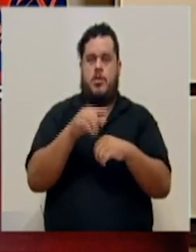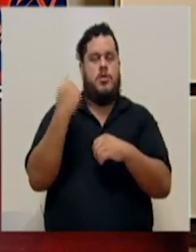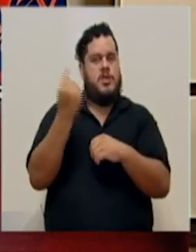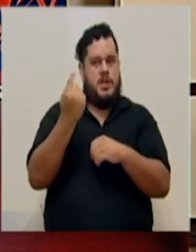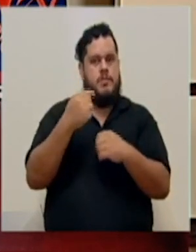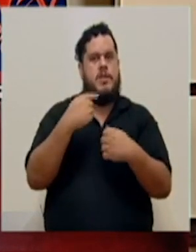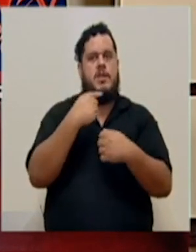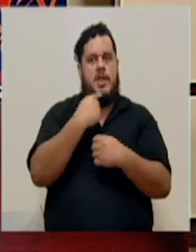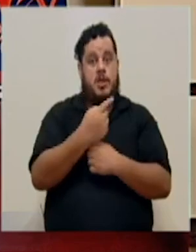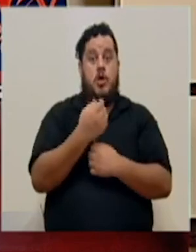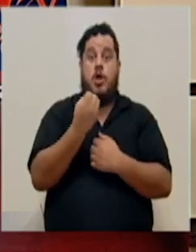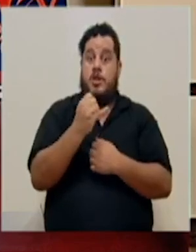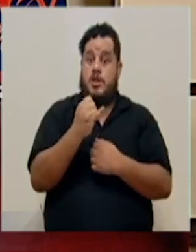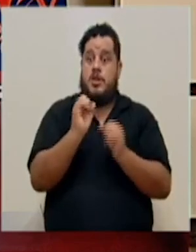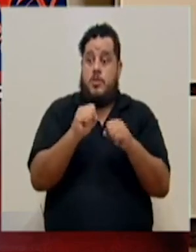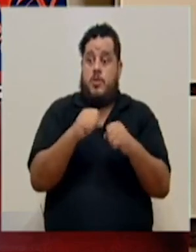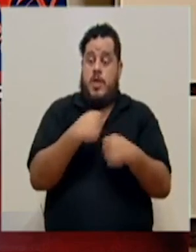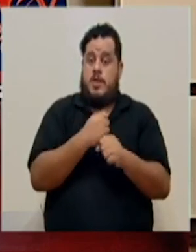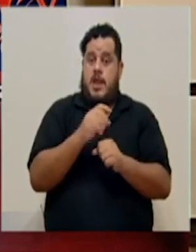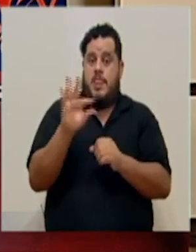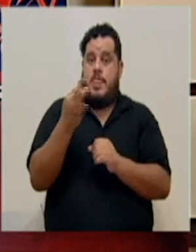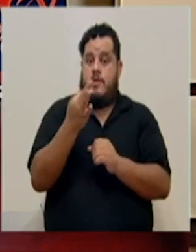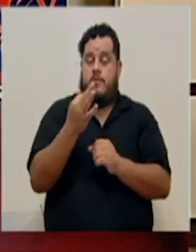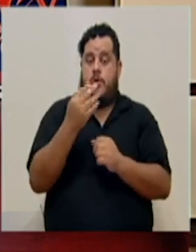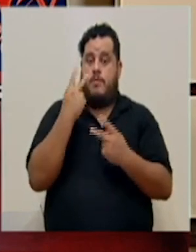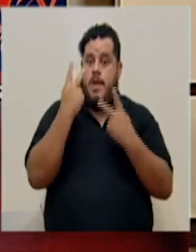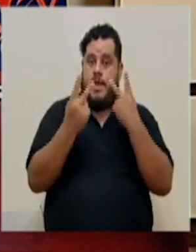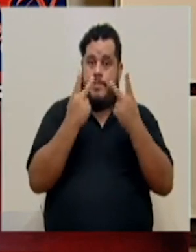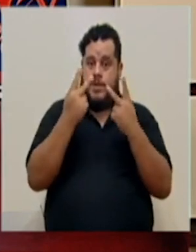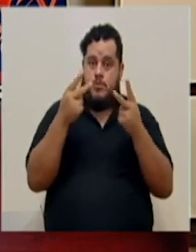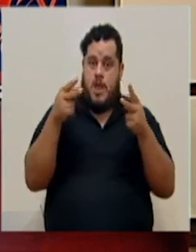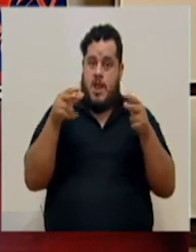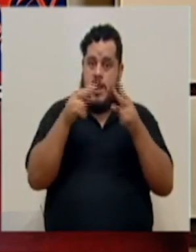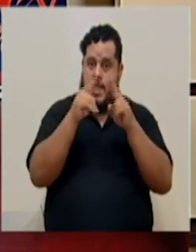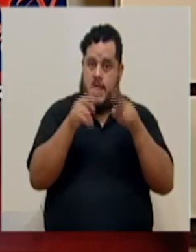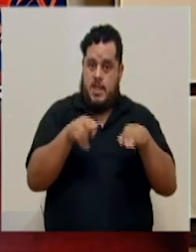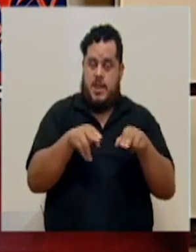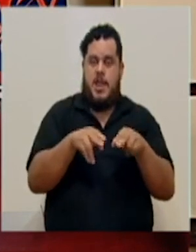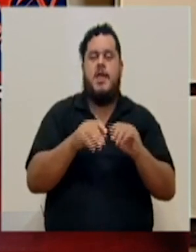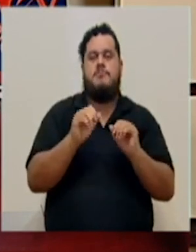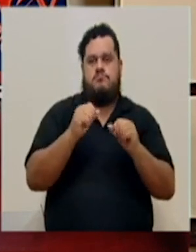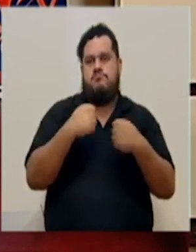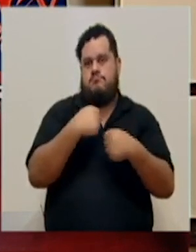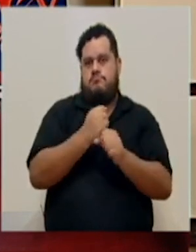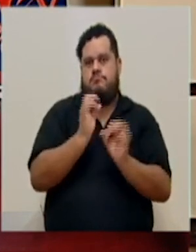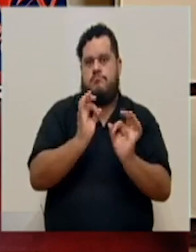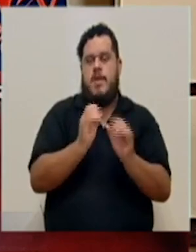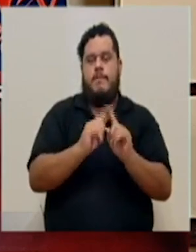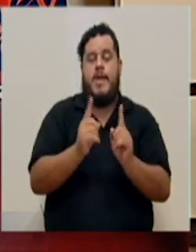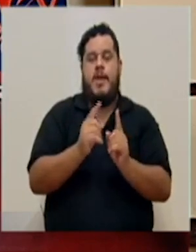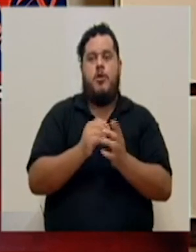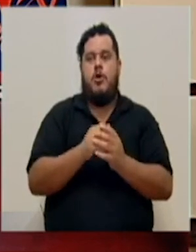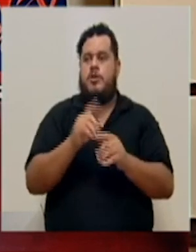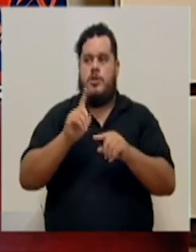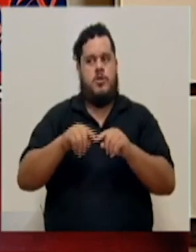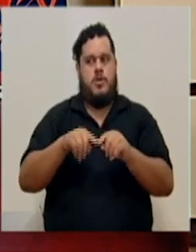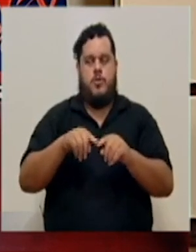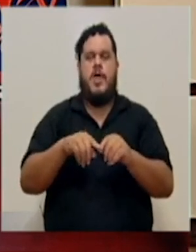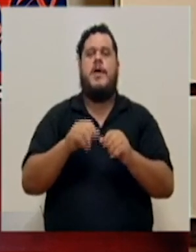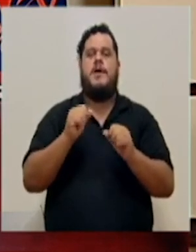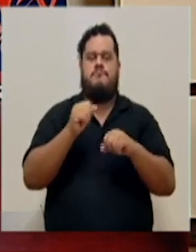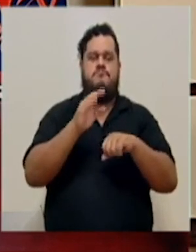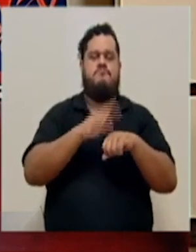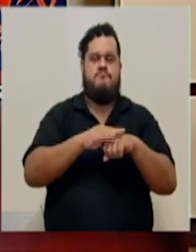se ha dicho, si se puede hacer de forma virtual, pues enhorabuena. Si ya definitivamente no se puede, sí se van a permitir pero con protocolos